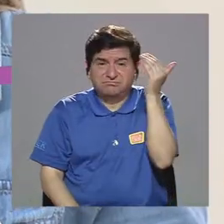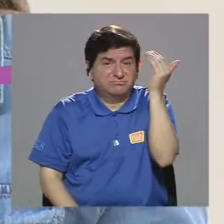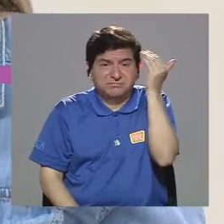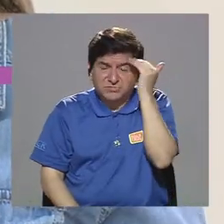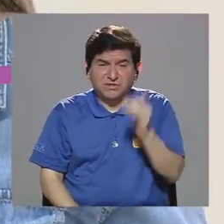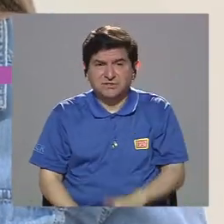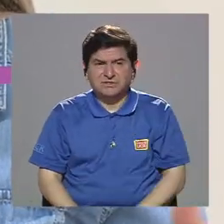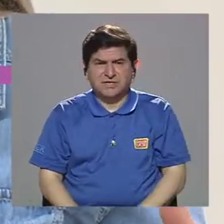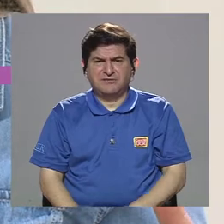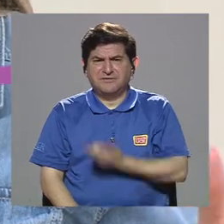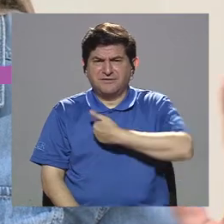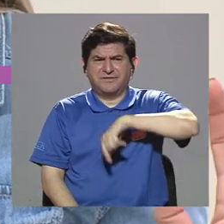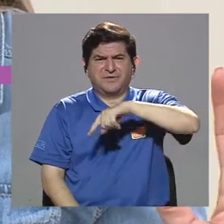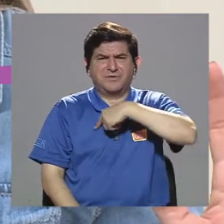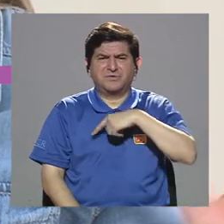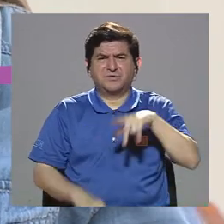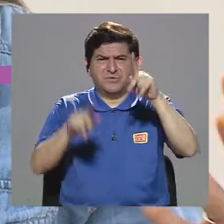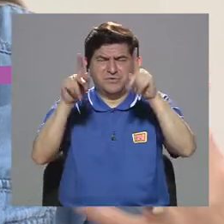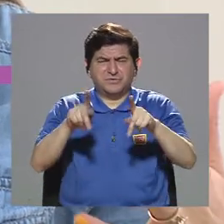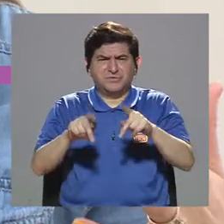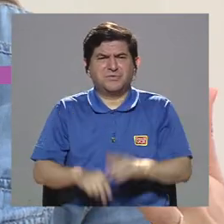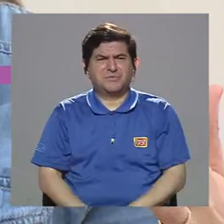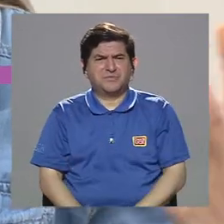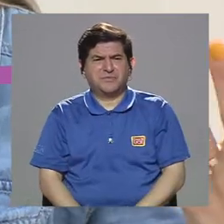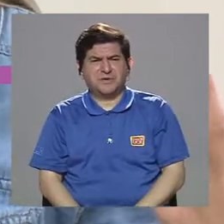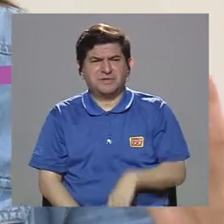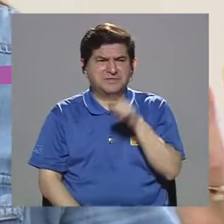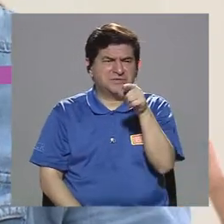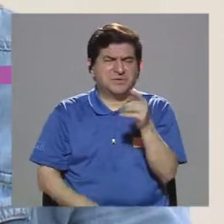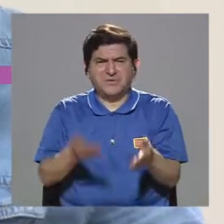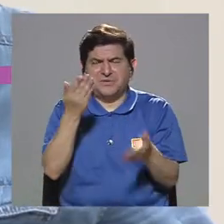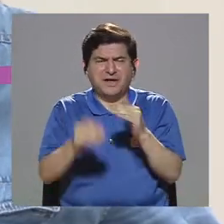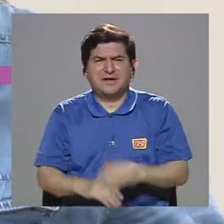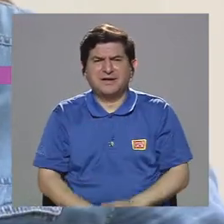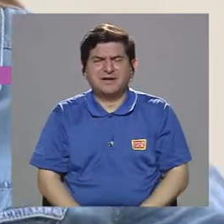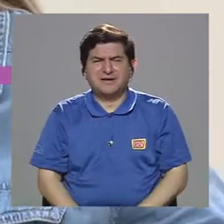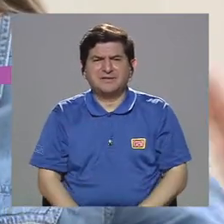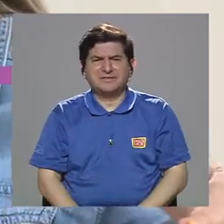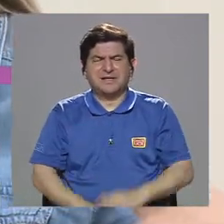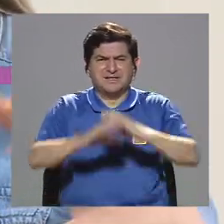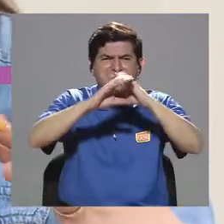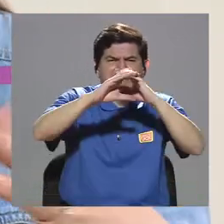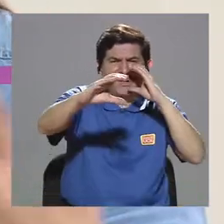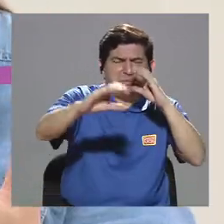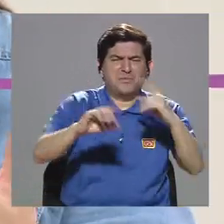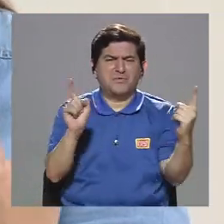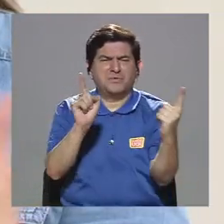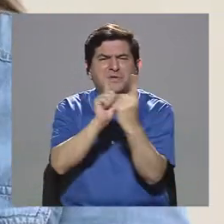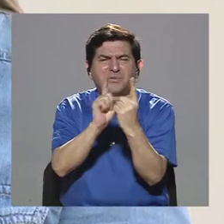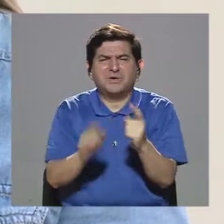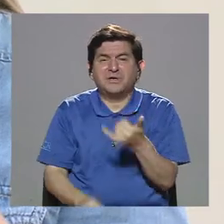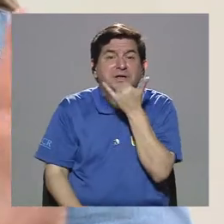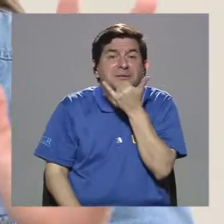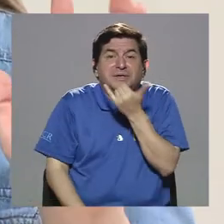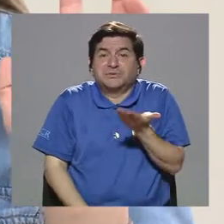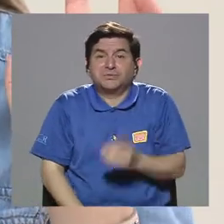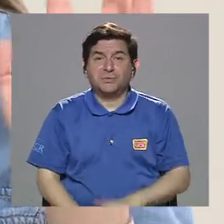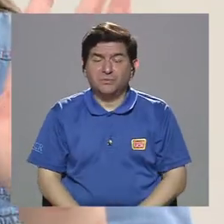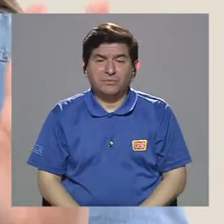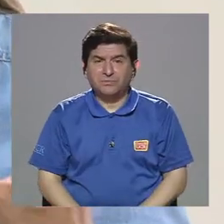coincidíamos con una persona y que la veíamos y se tomaba el bus y llegábamos y qué pasó, ¿verdad? Era un tema de